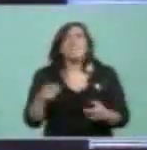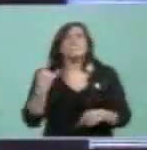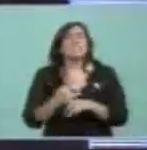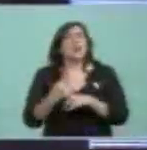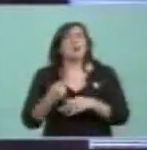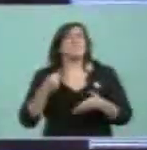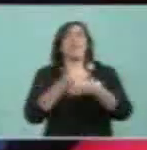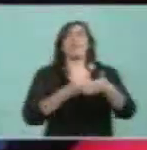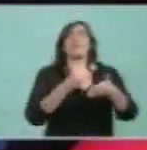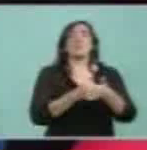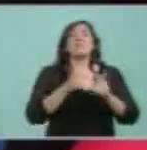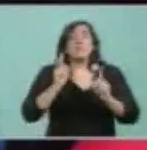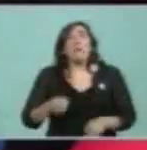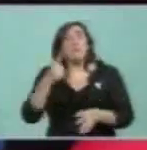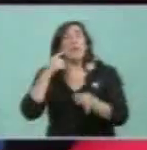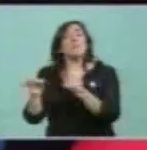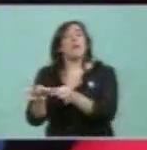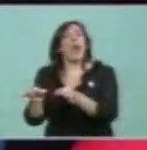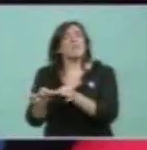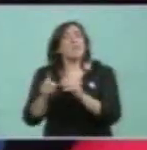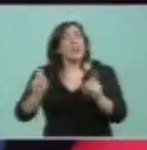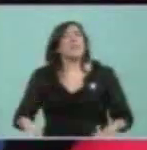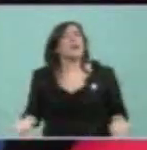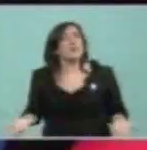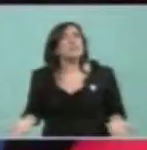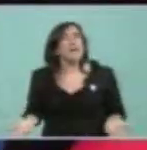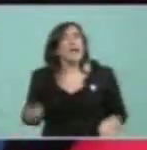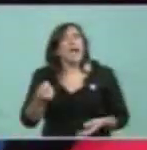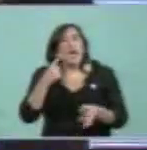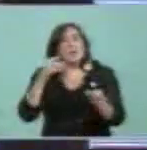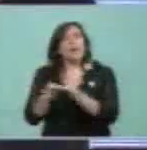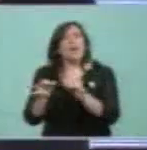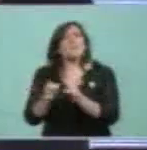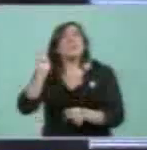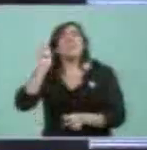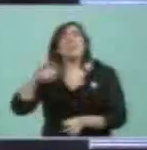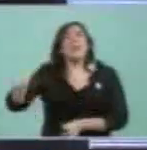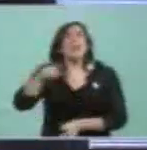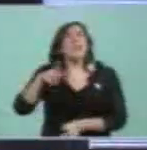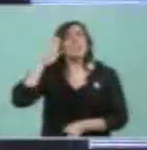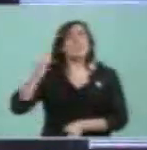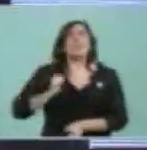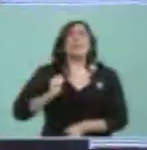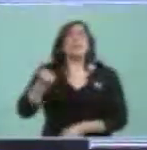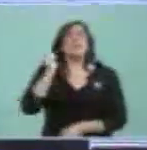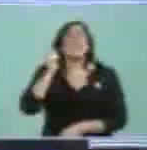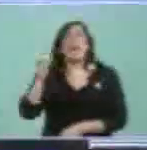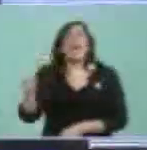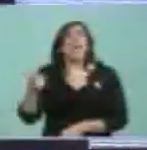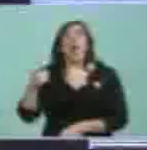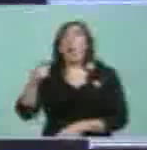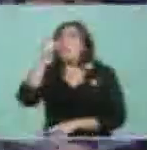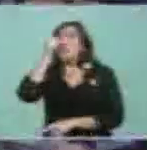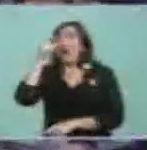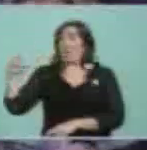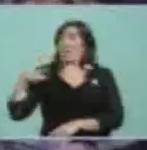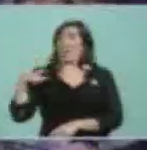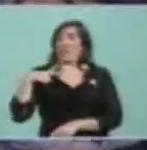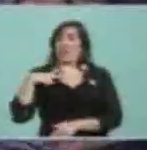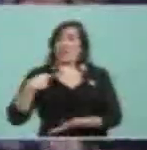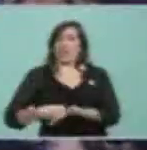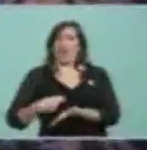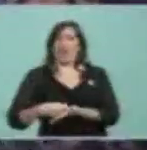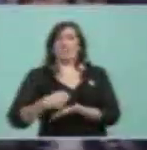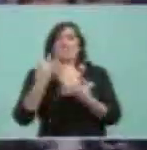frente. Hasta en Malvinas también pasó eso, porque hacían el servicio militar los que no tenían un padre rico que les